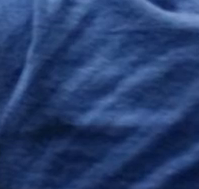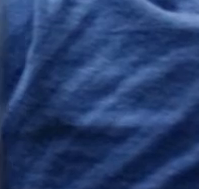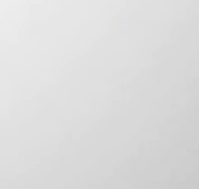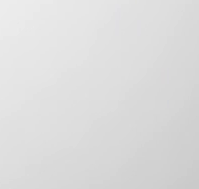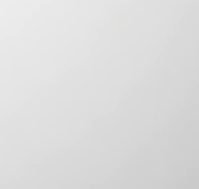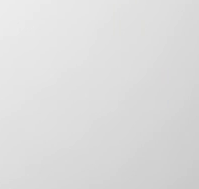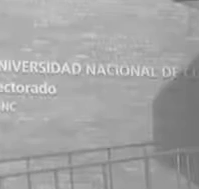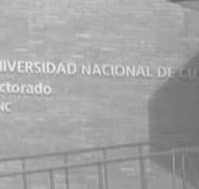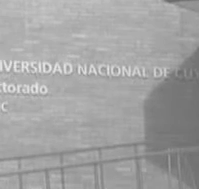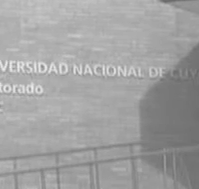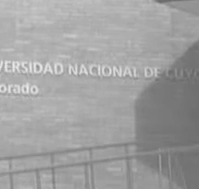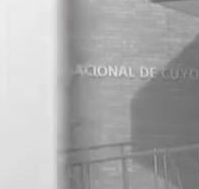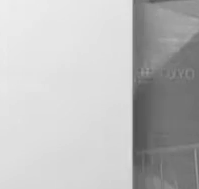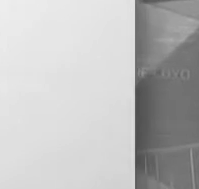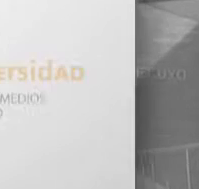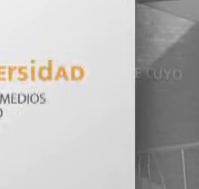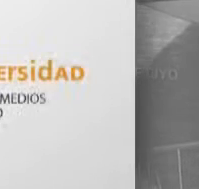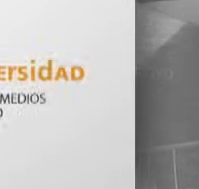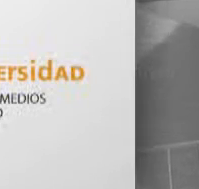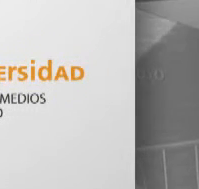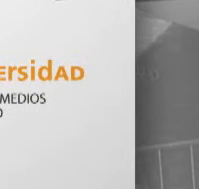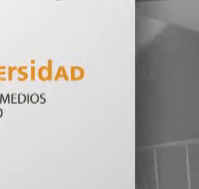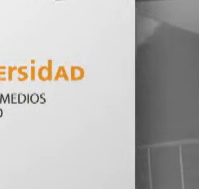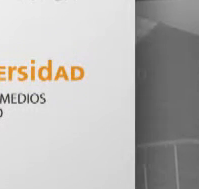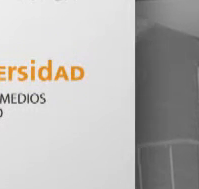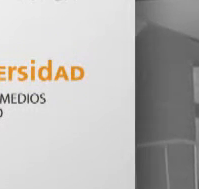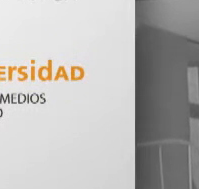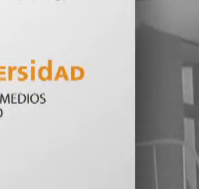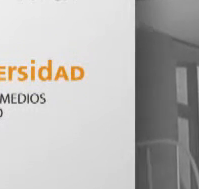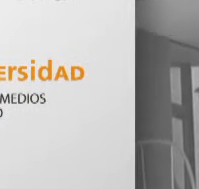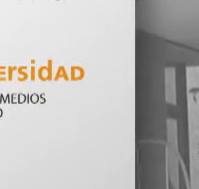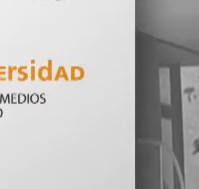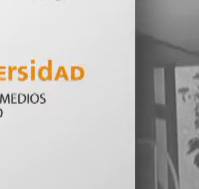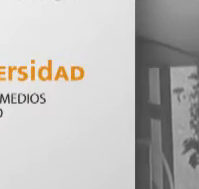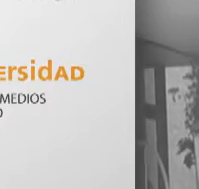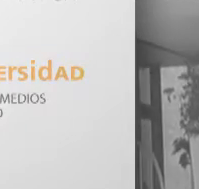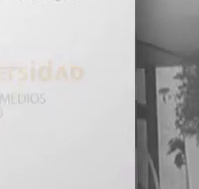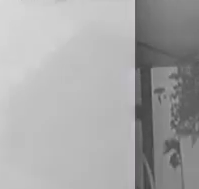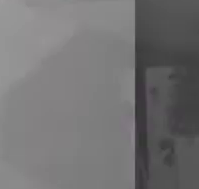Más noticias en www.unidiversidad.com.ar